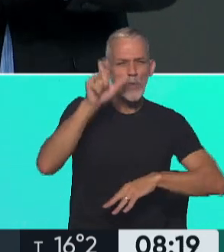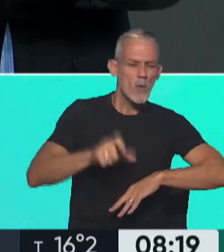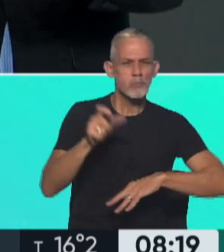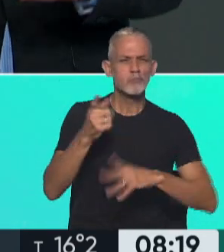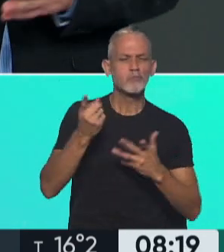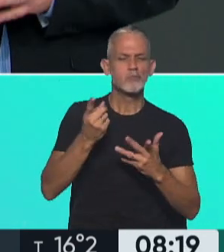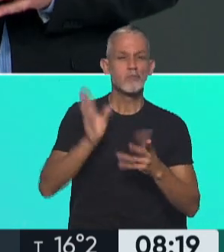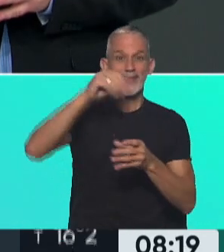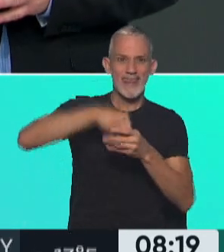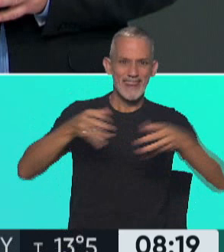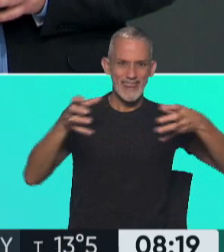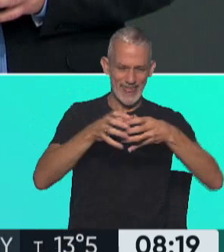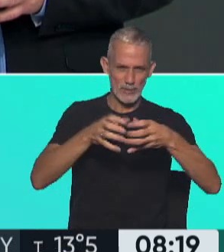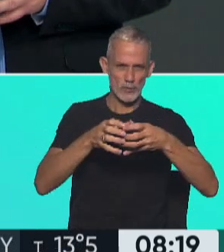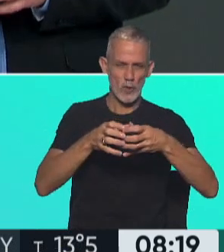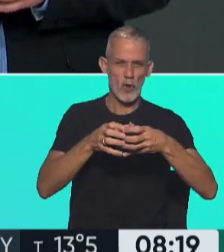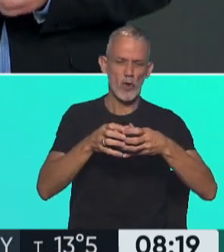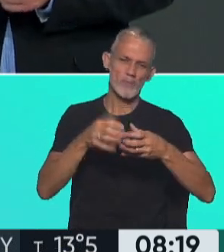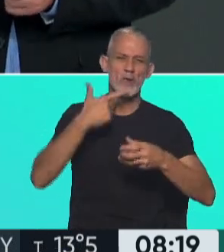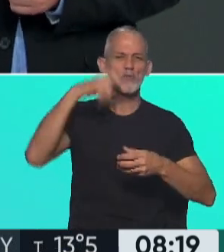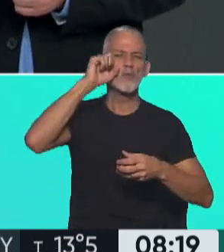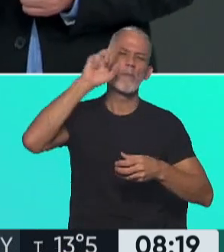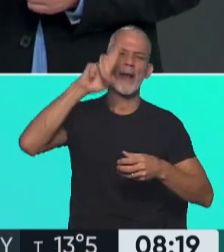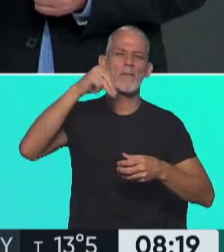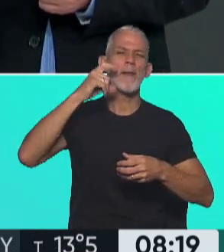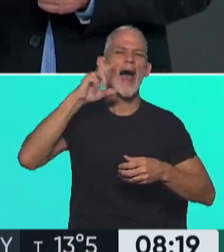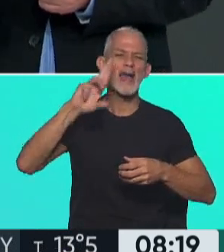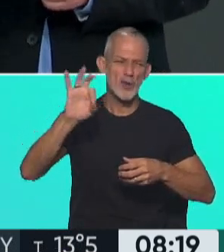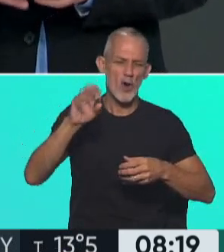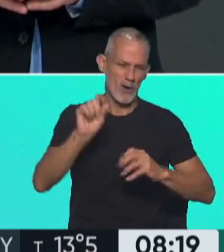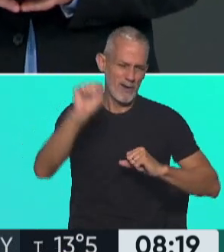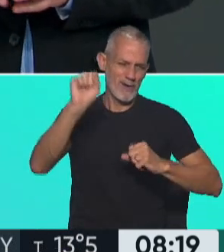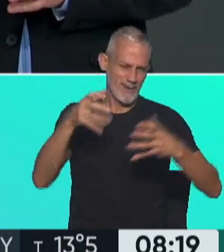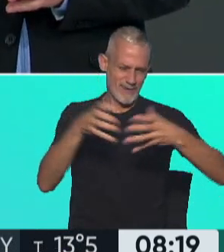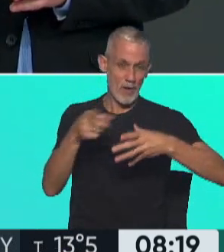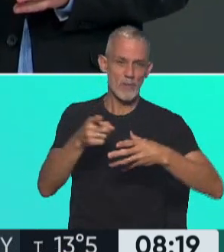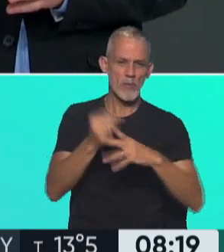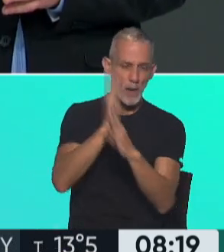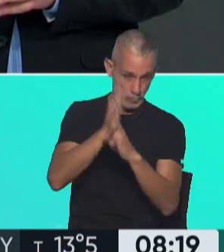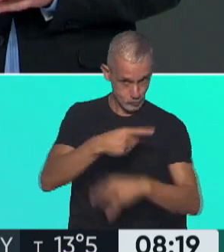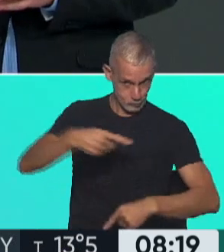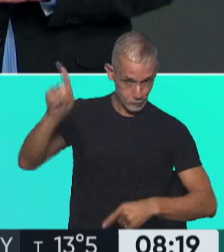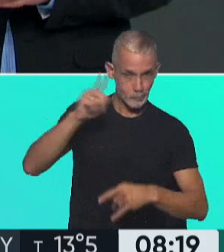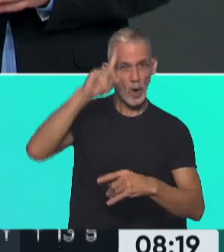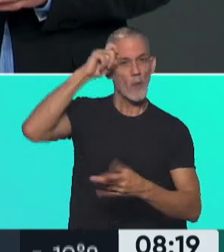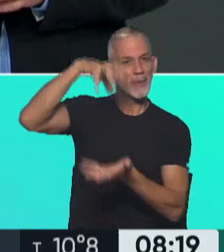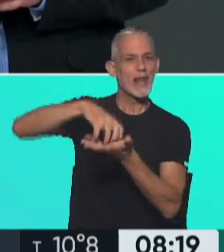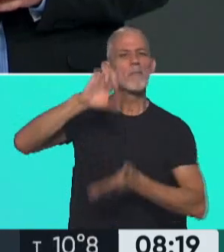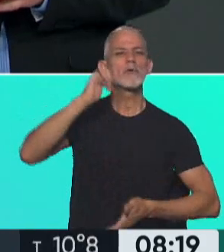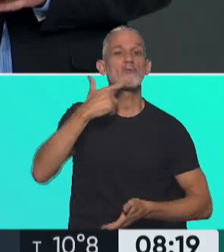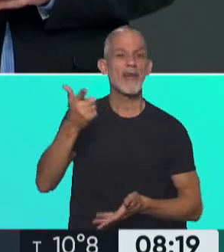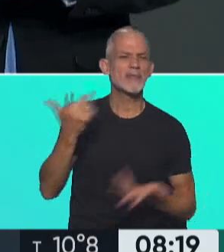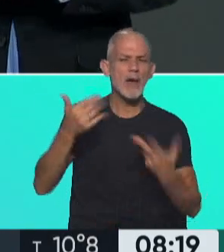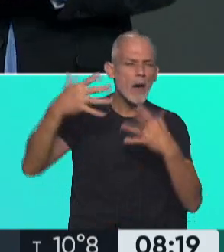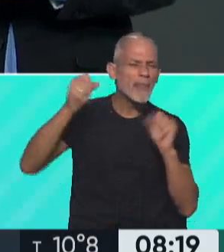integrantes del grupo Super Mario Gross a quien le fue encomendada la tarea del espionaje en el Hospital Posadas. ¿Qué es lo que tenía